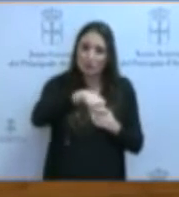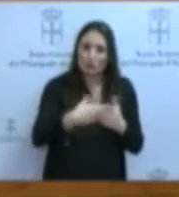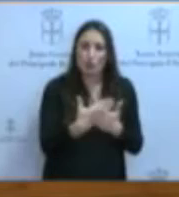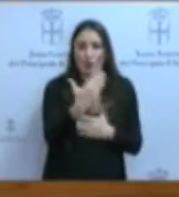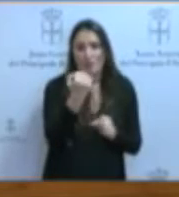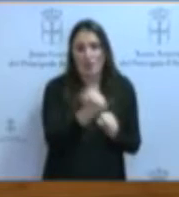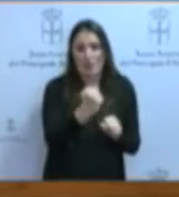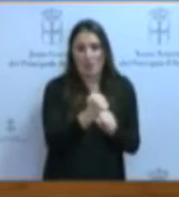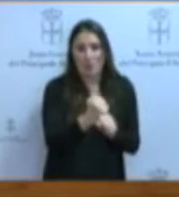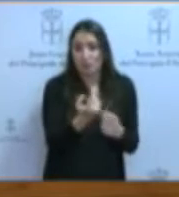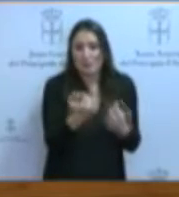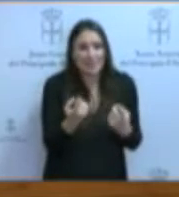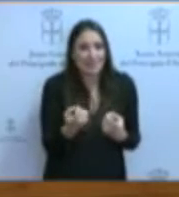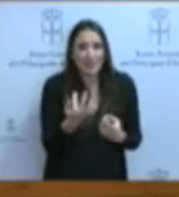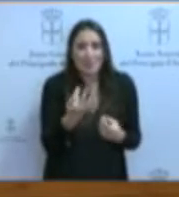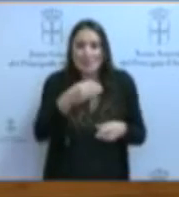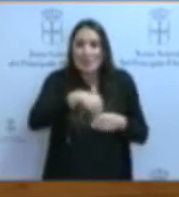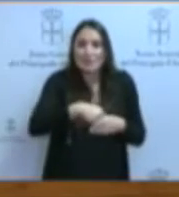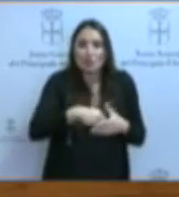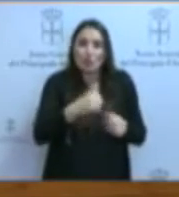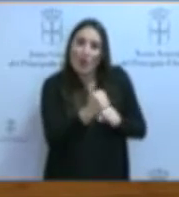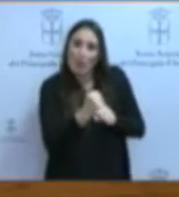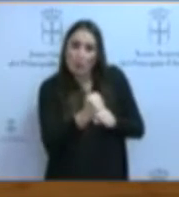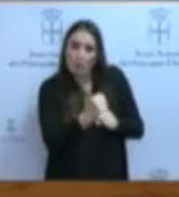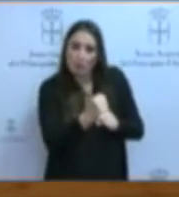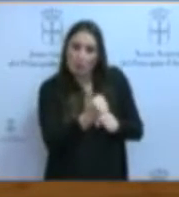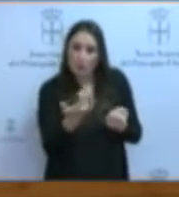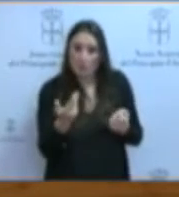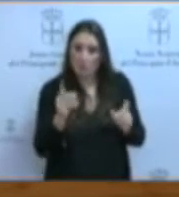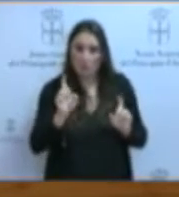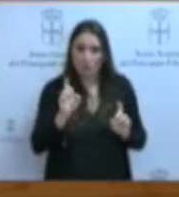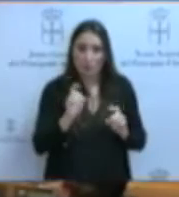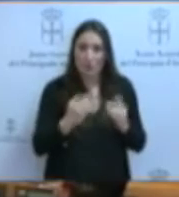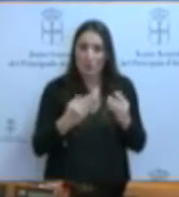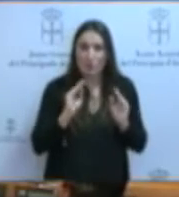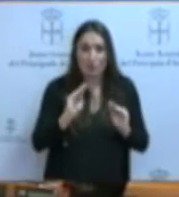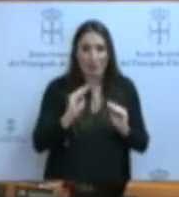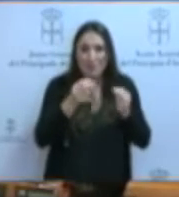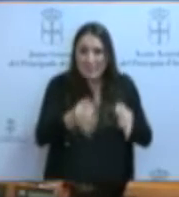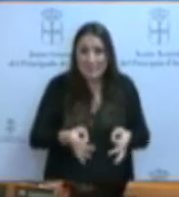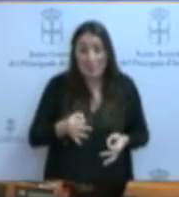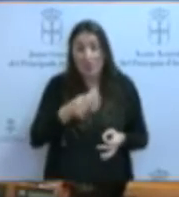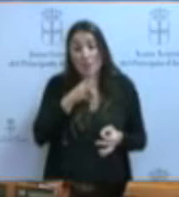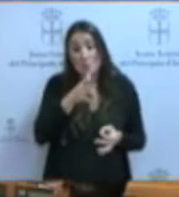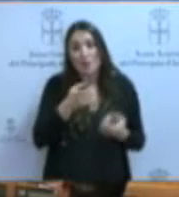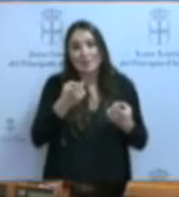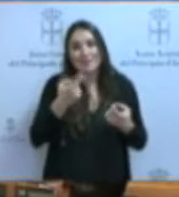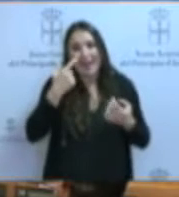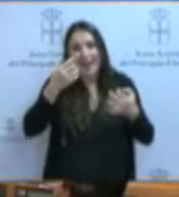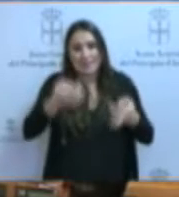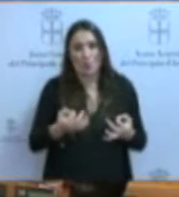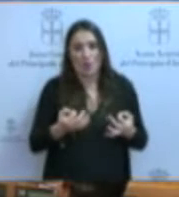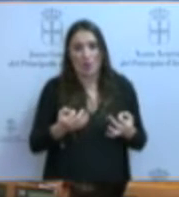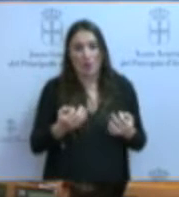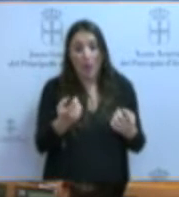necesaria y como parte de la labor del profesorado de formación continua para garantizar el aprendizaje del